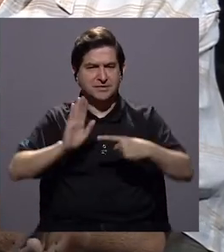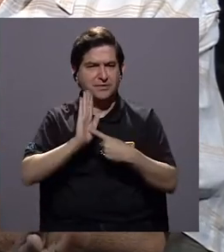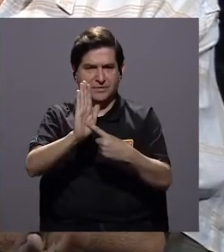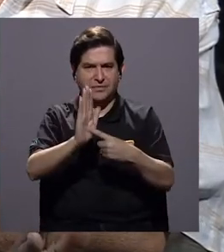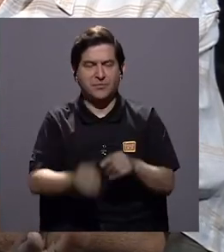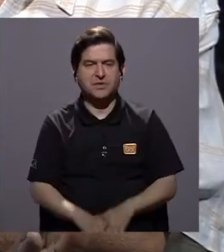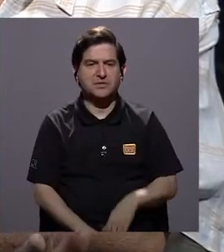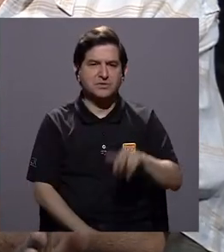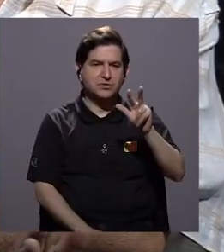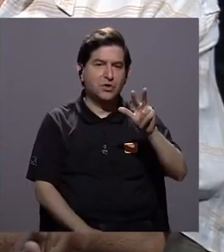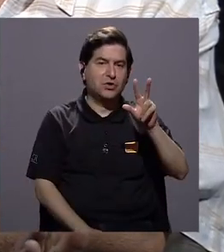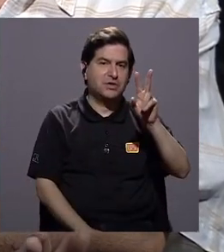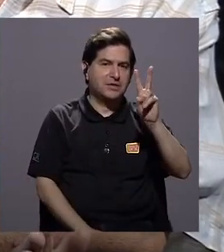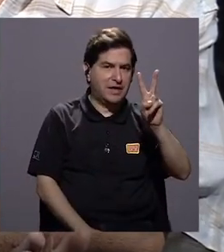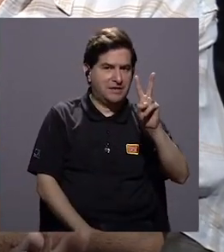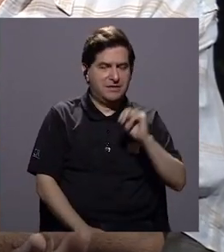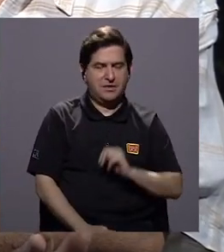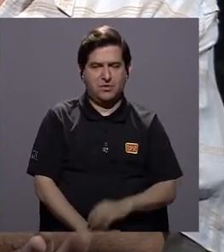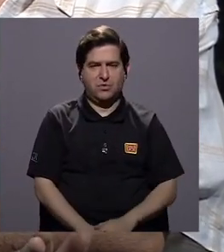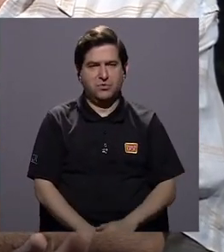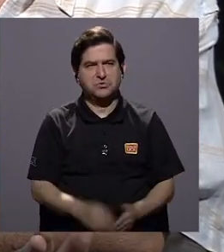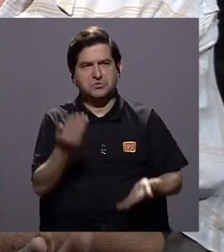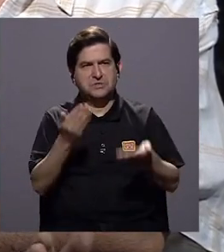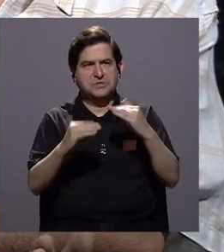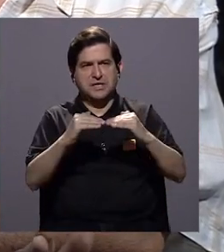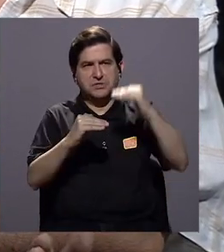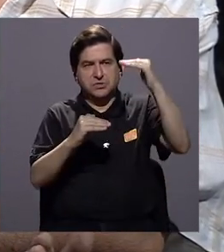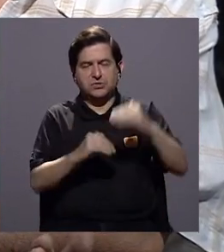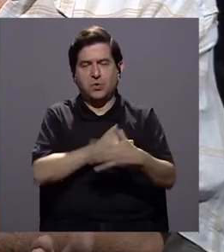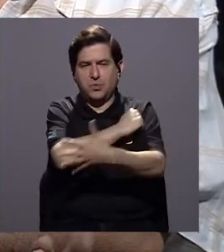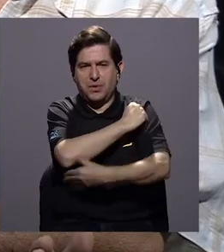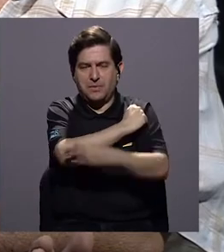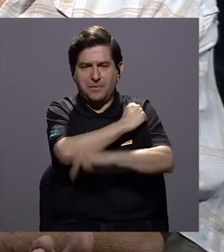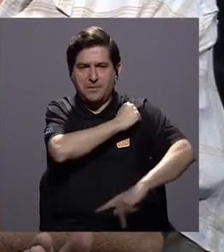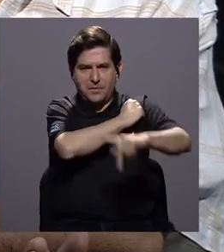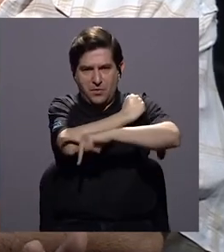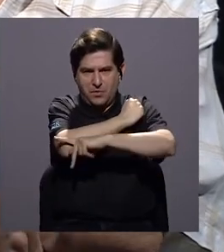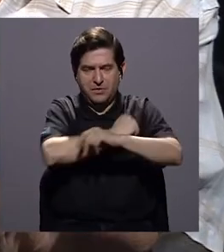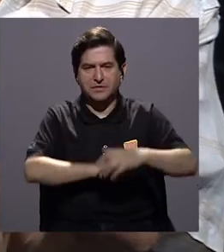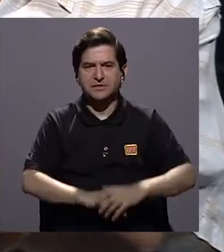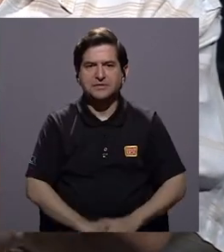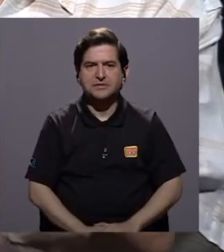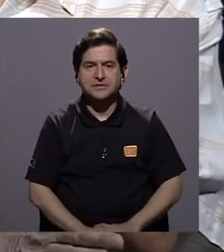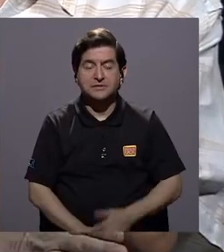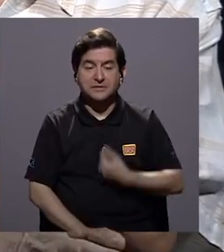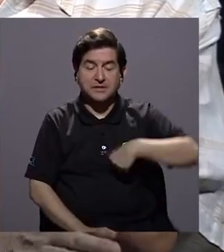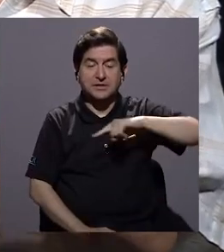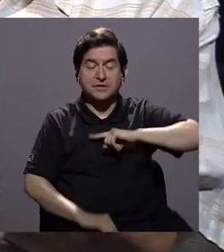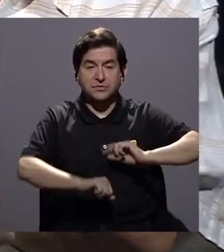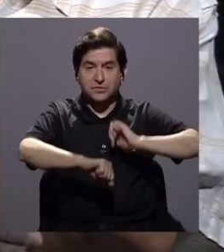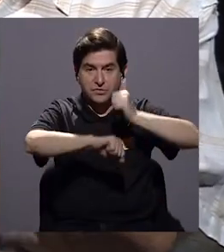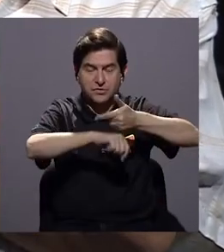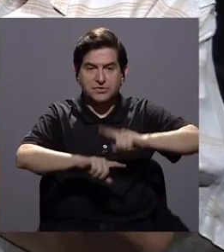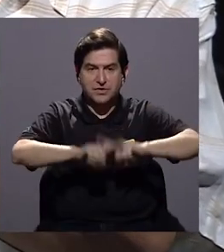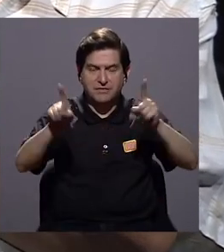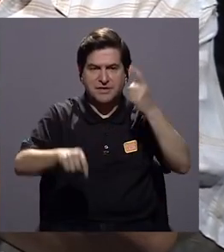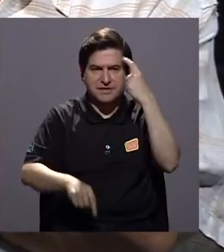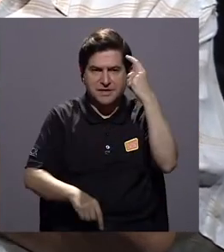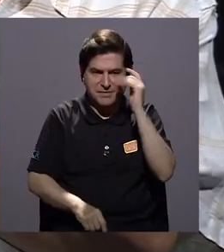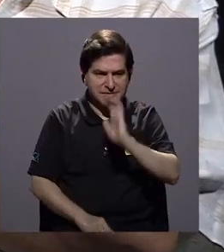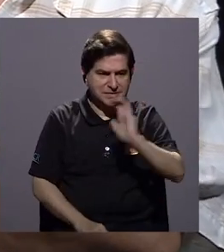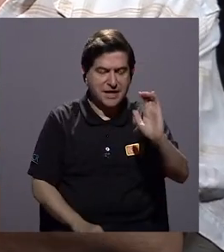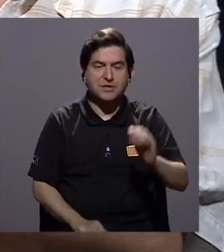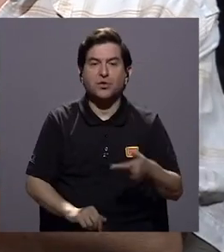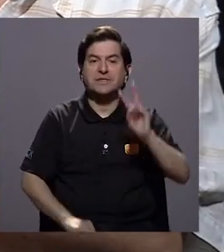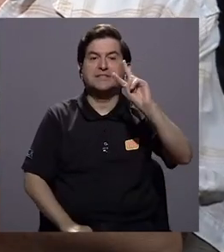saca que si hay un 32, un poquito más de pobreza en el país, si hacemos la diferencia y pensamos en niños,